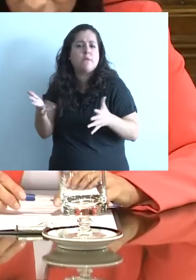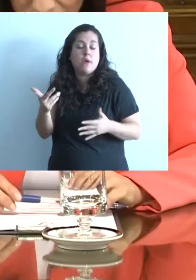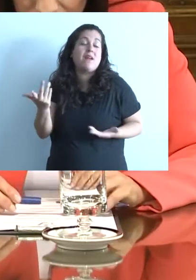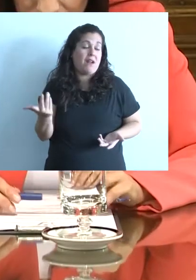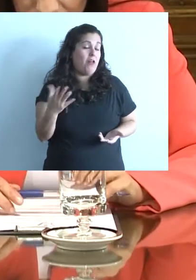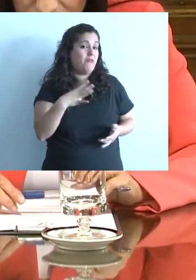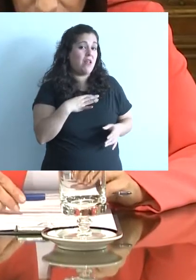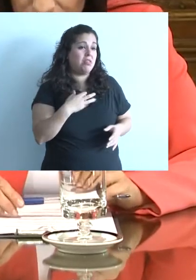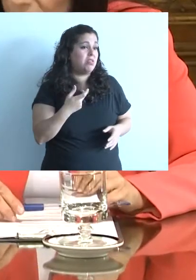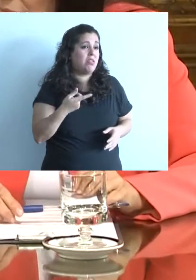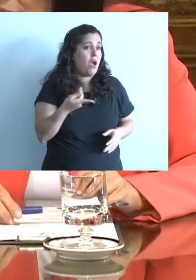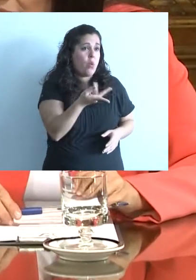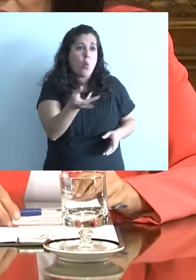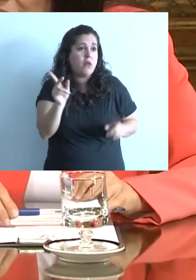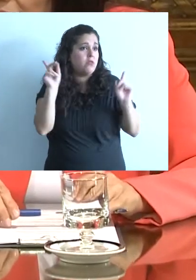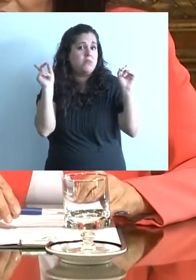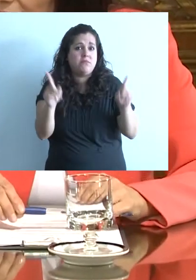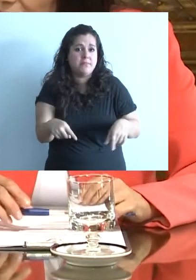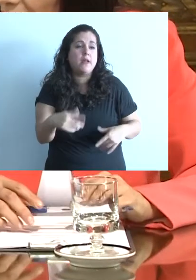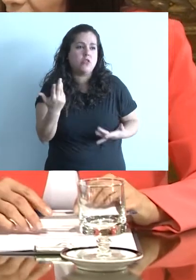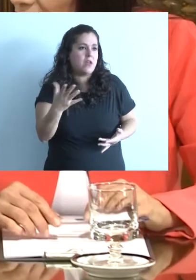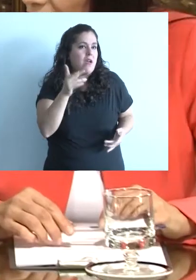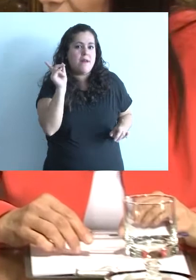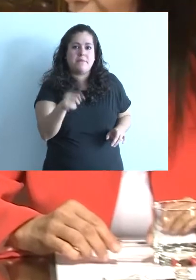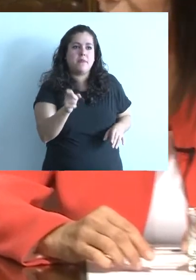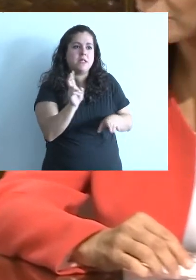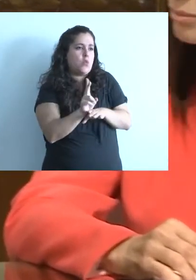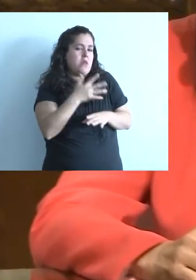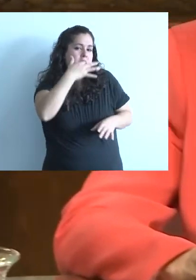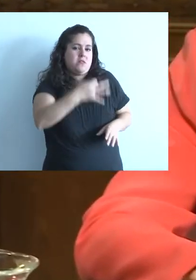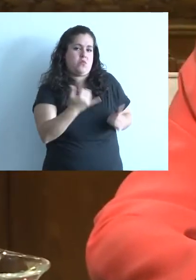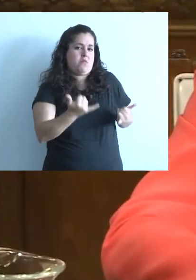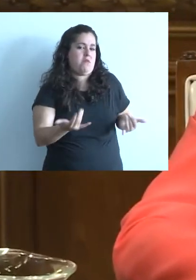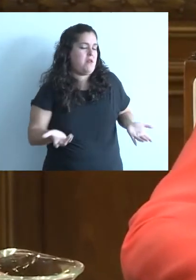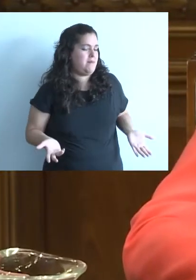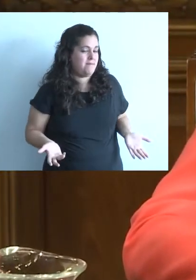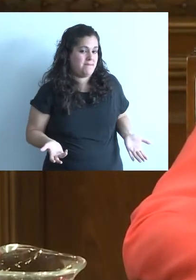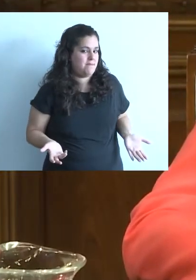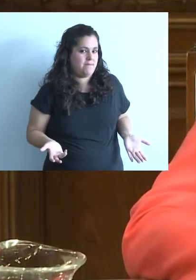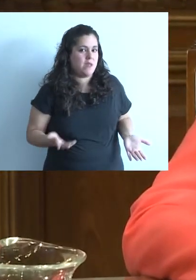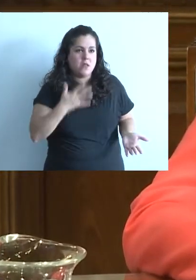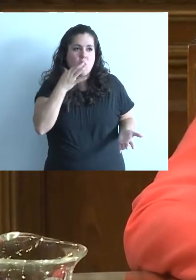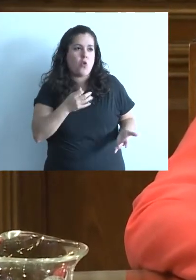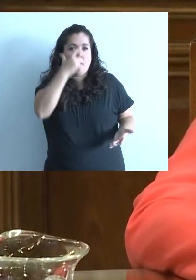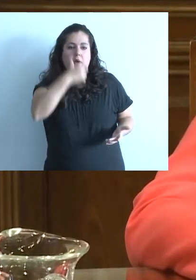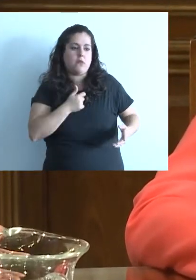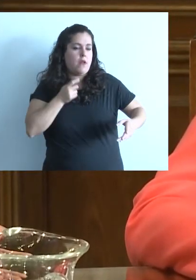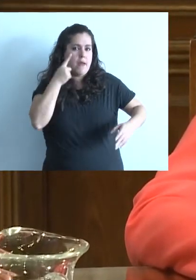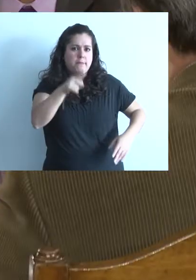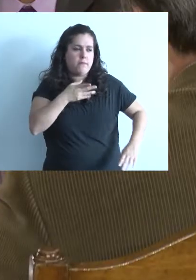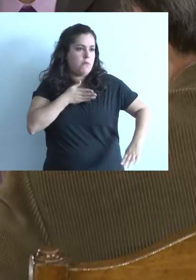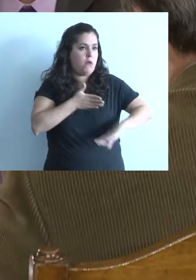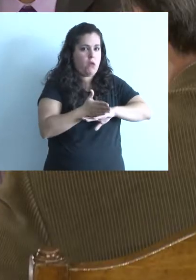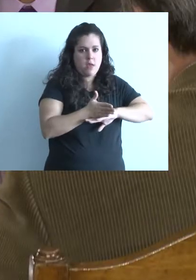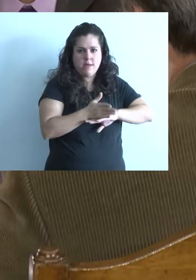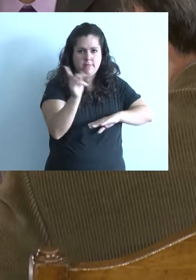estar inscriptos, no saber cuántos son, ya da la posibilidad de que haya un marco de inseguridad y, en definitiva, la posibilidad de ingreso de personas que